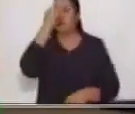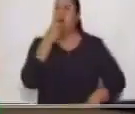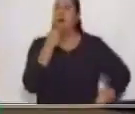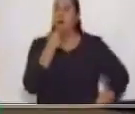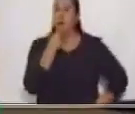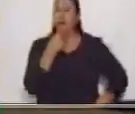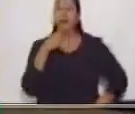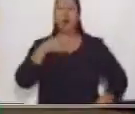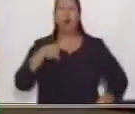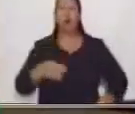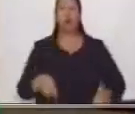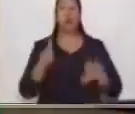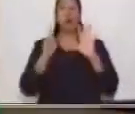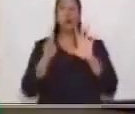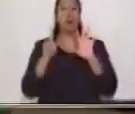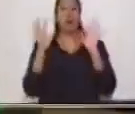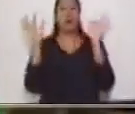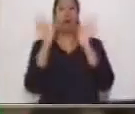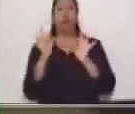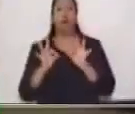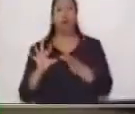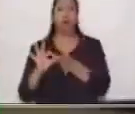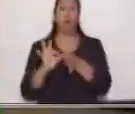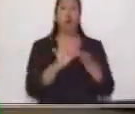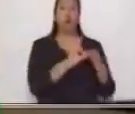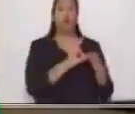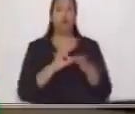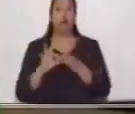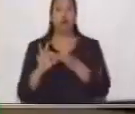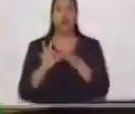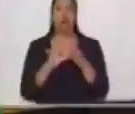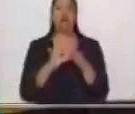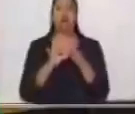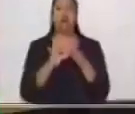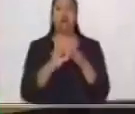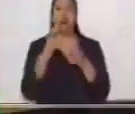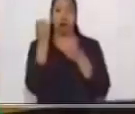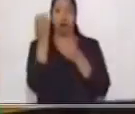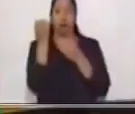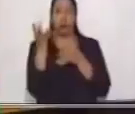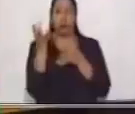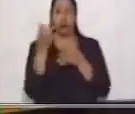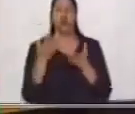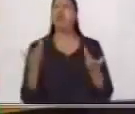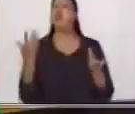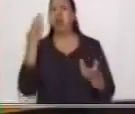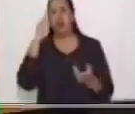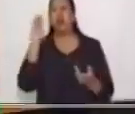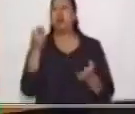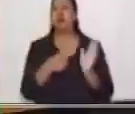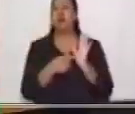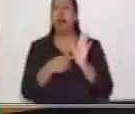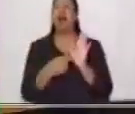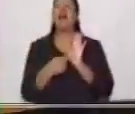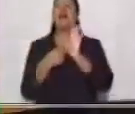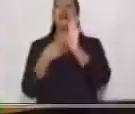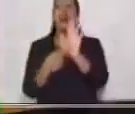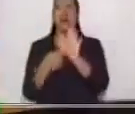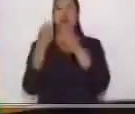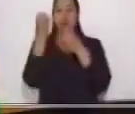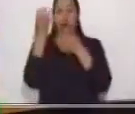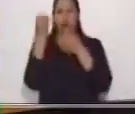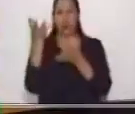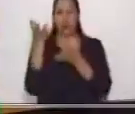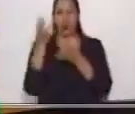seis tipos de organizadores. Estos organizadores nos sirven para representar la información. ¿Cómo te dije que se